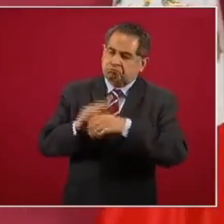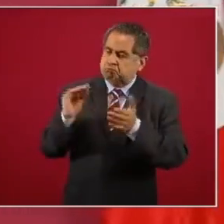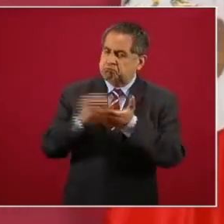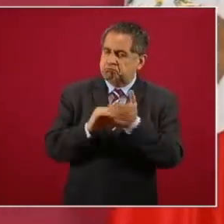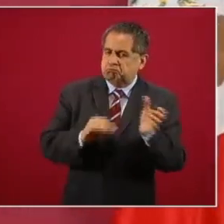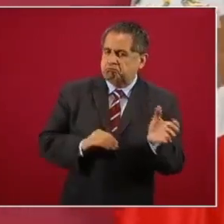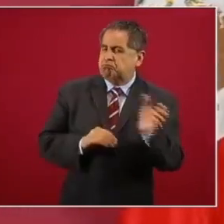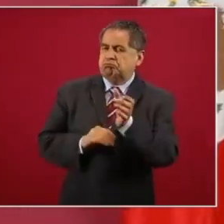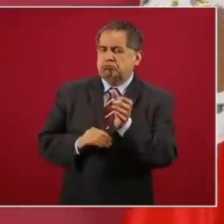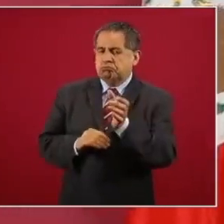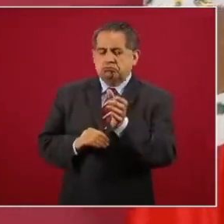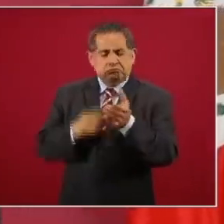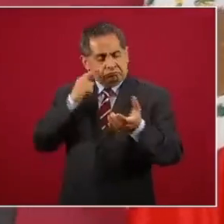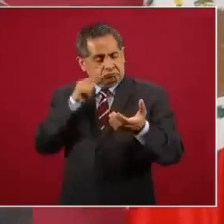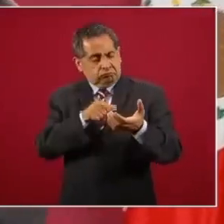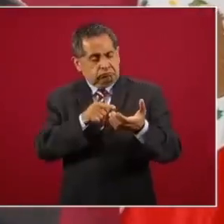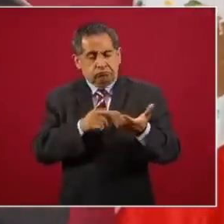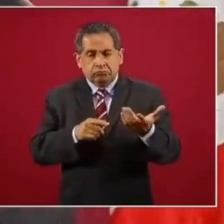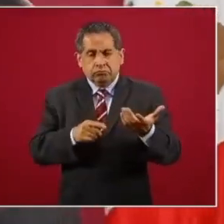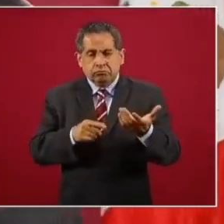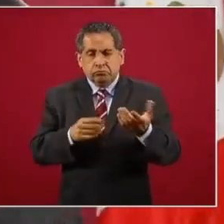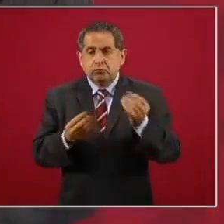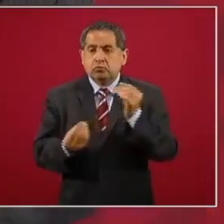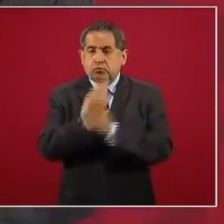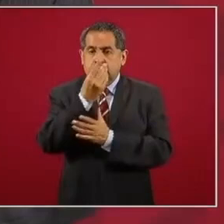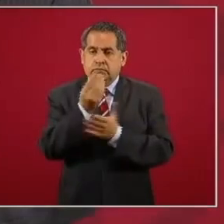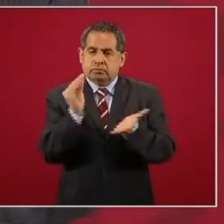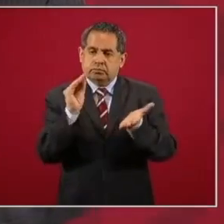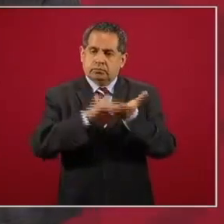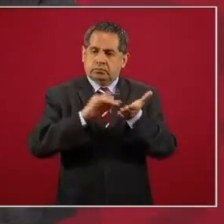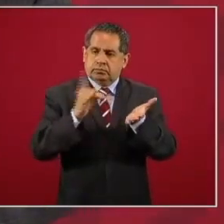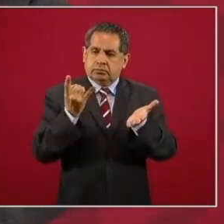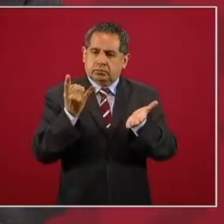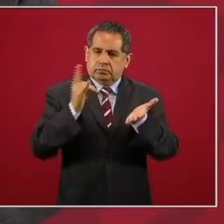el nuevo etiquetado,